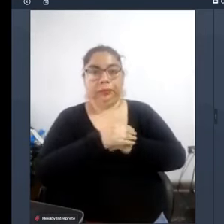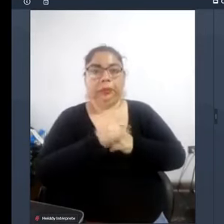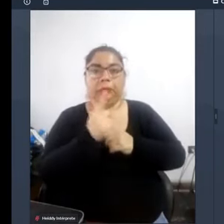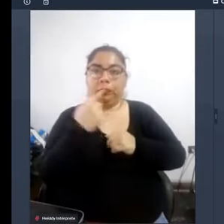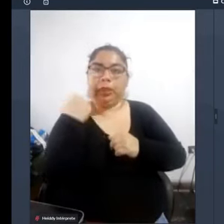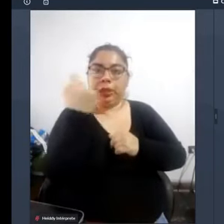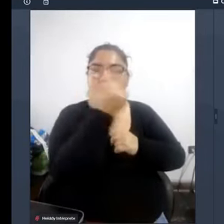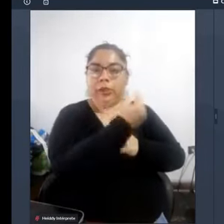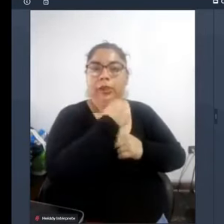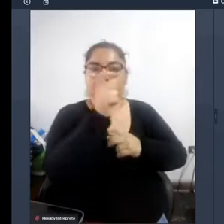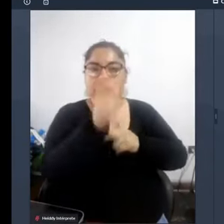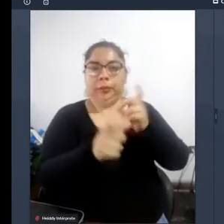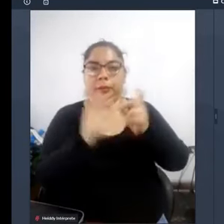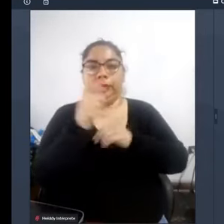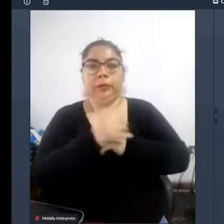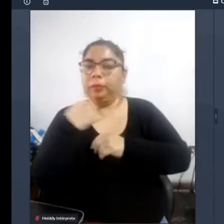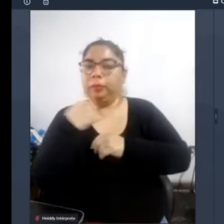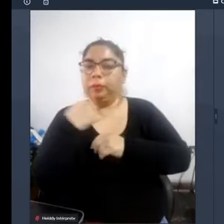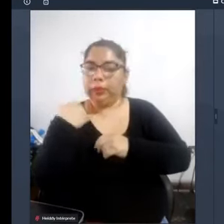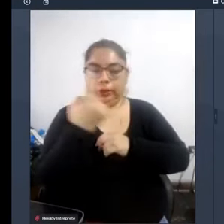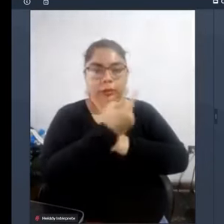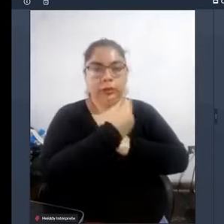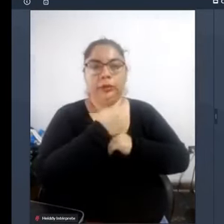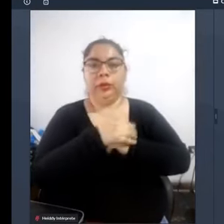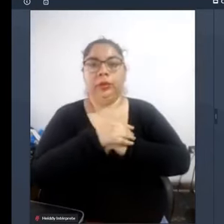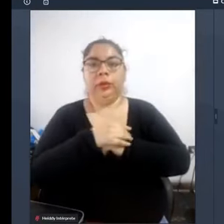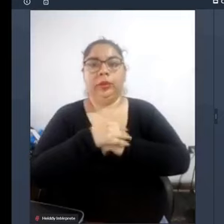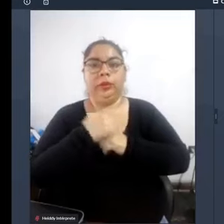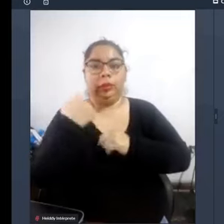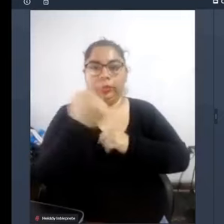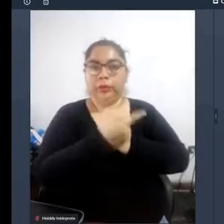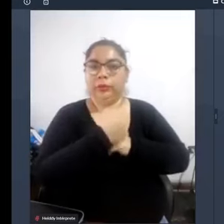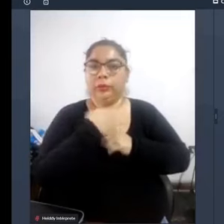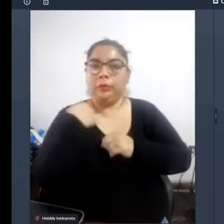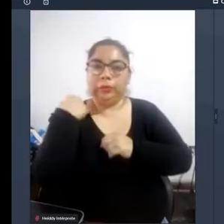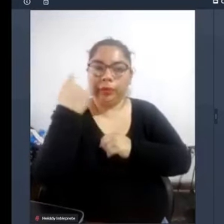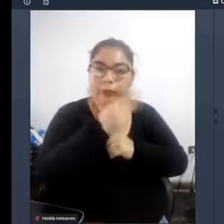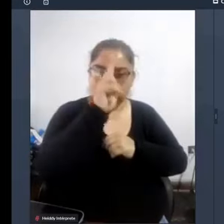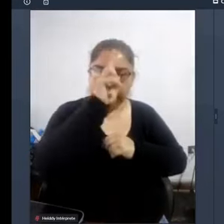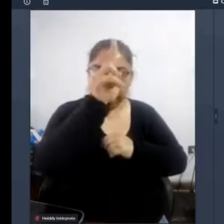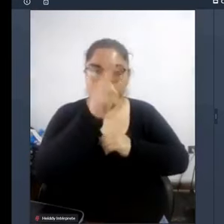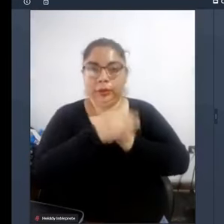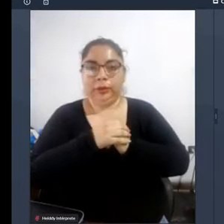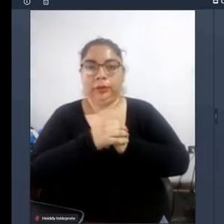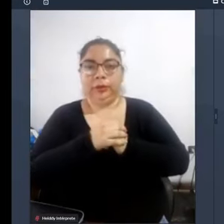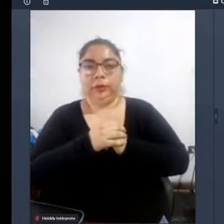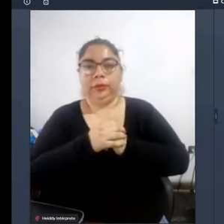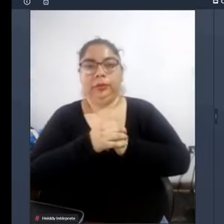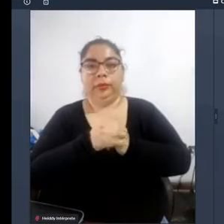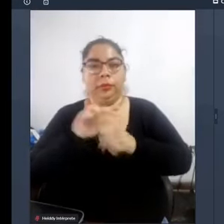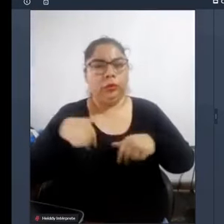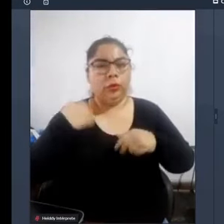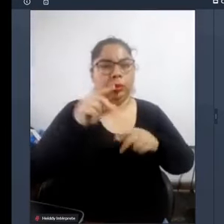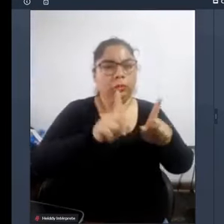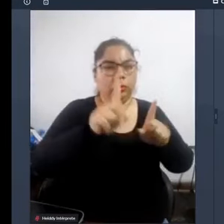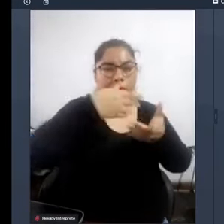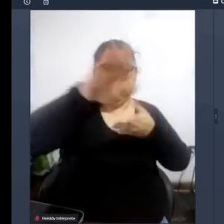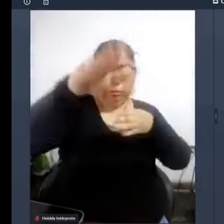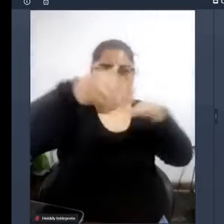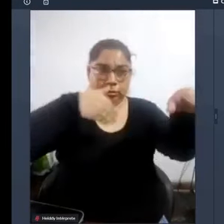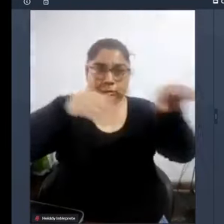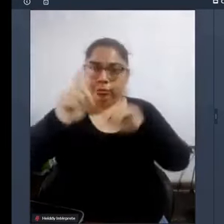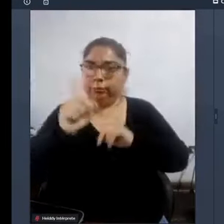sus ciudadanos para todos los ciudadanos para todos nosotros para todos los peruanos no es un tema exclusivo